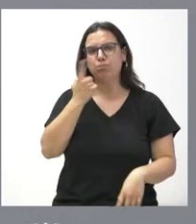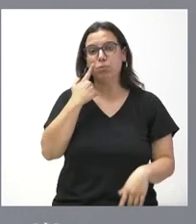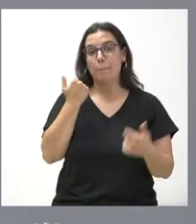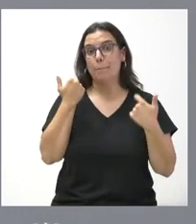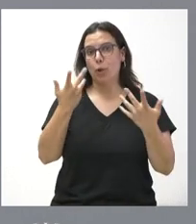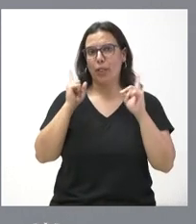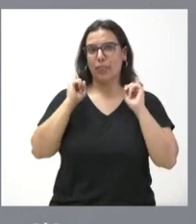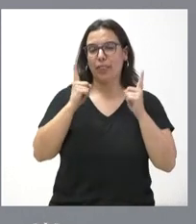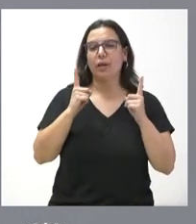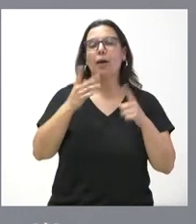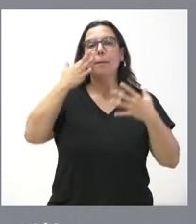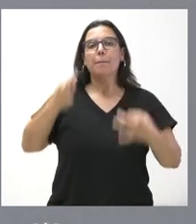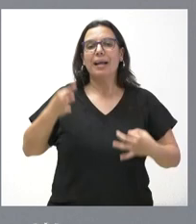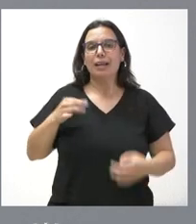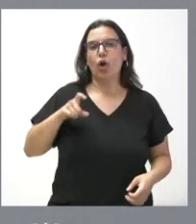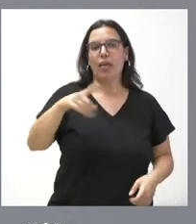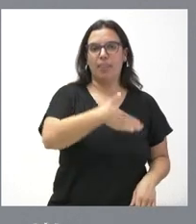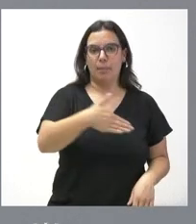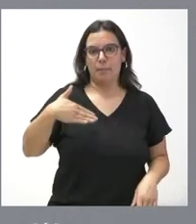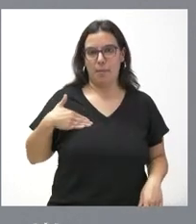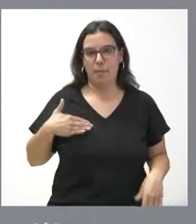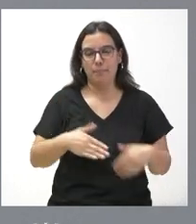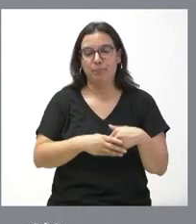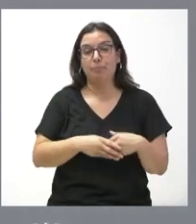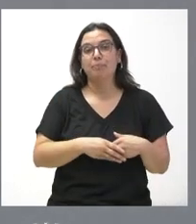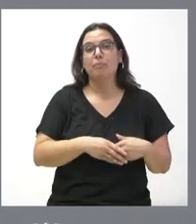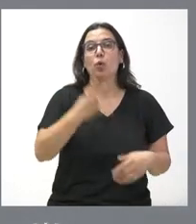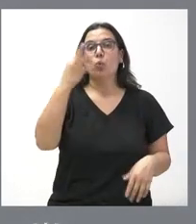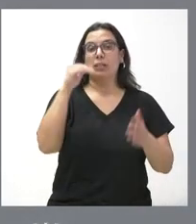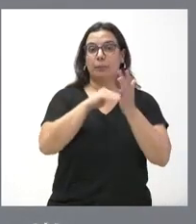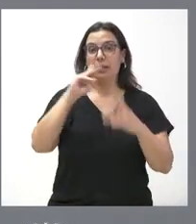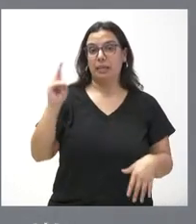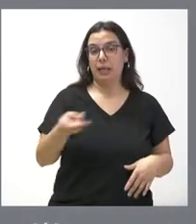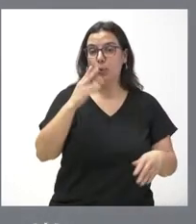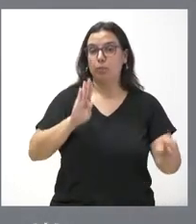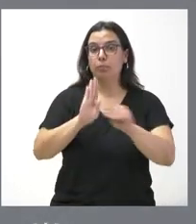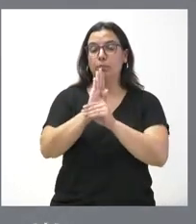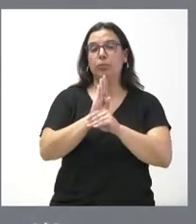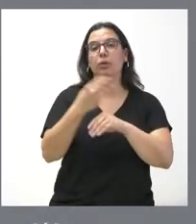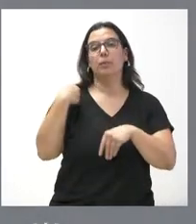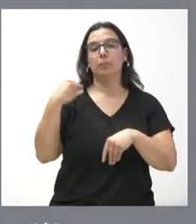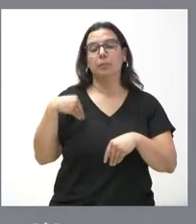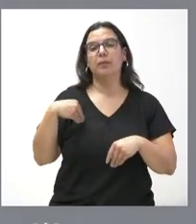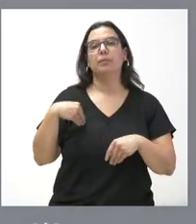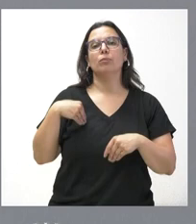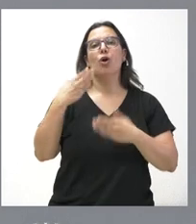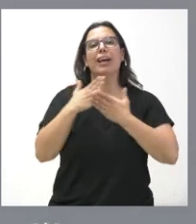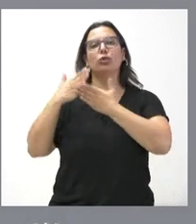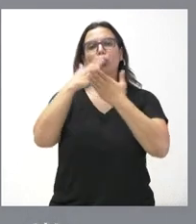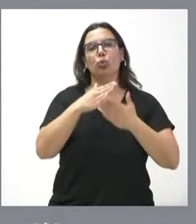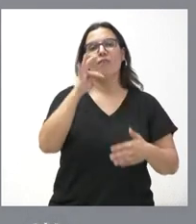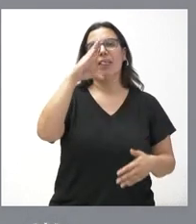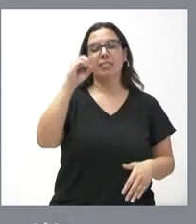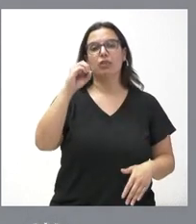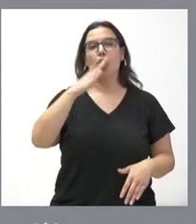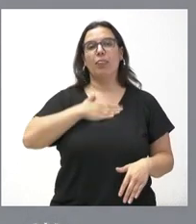preventivo el riesgo del cáncer de mama. 40.000 euros destinados a la Cátedra Francisco de Vitoria de la Universidad de